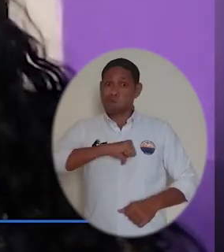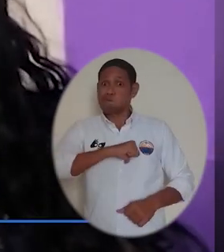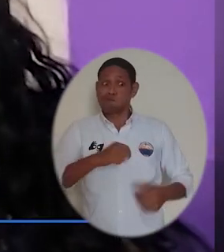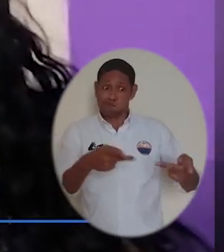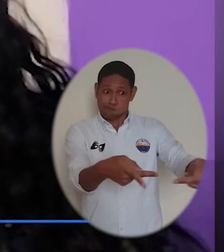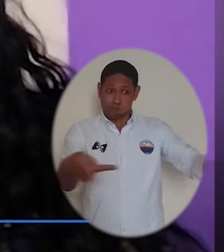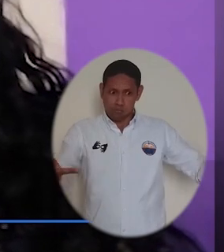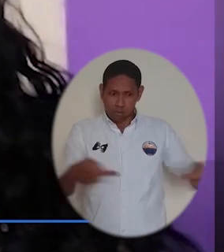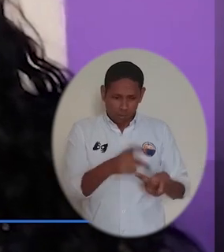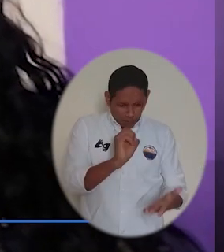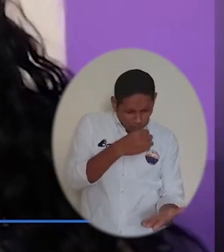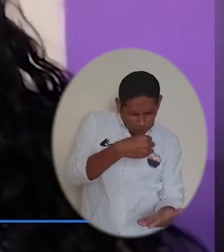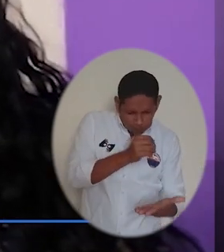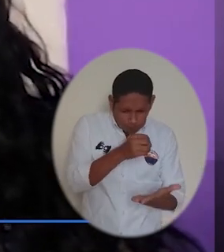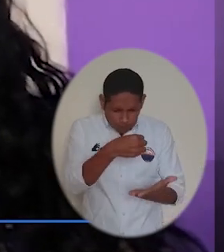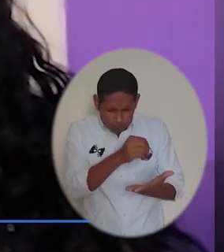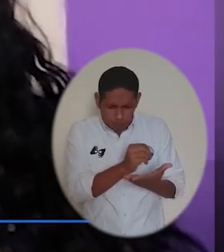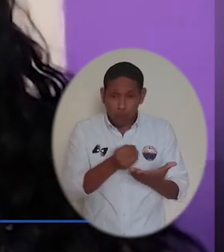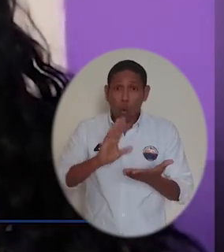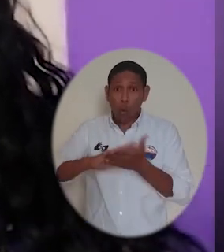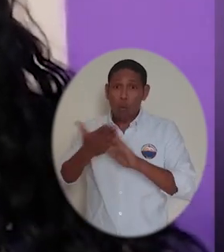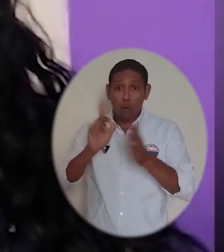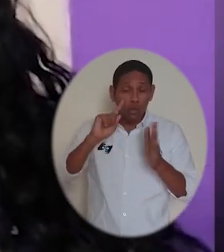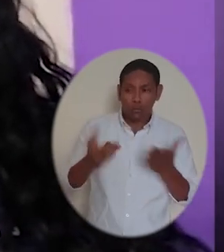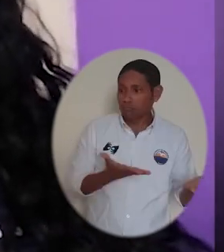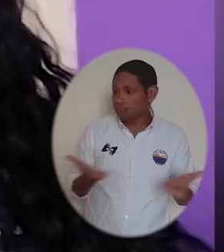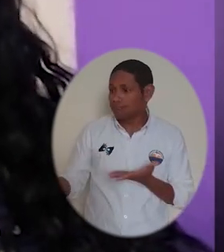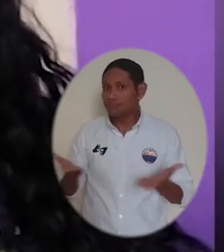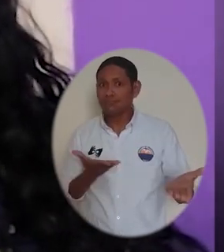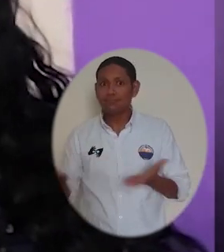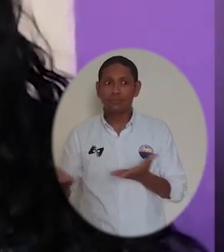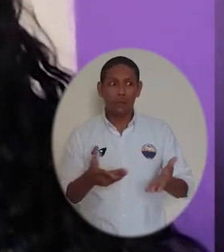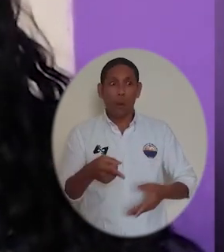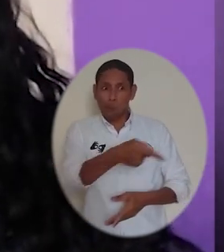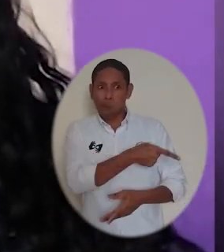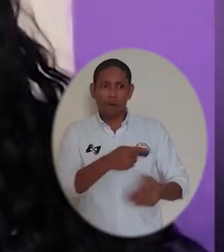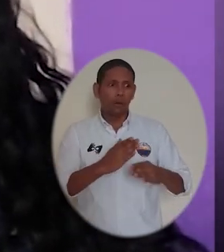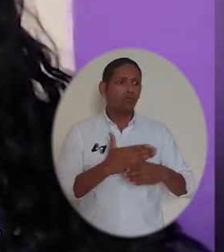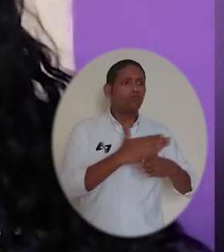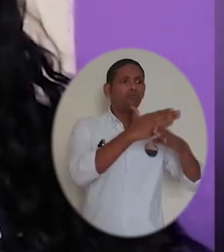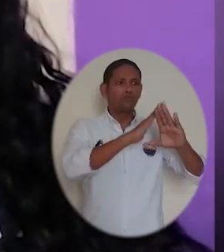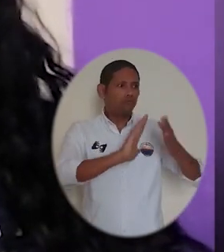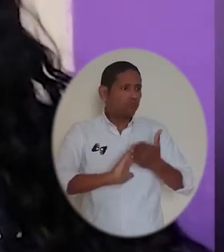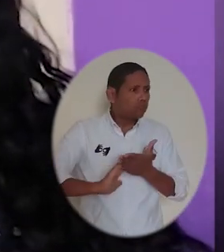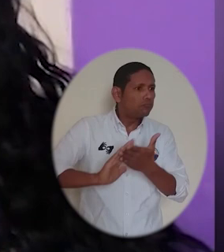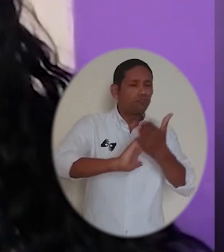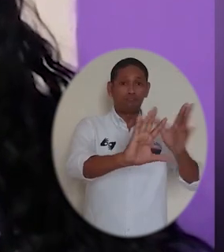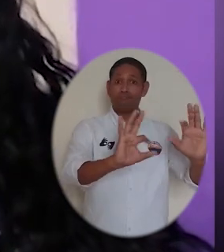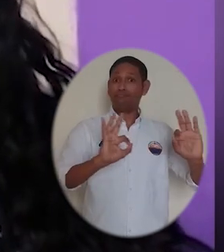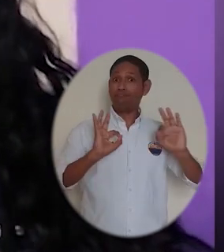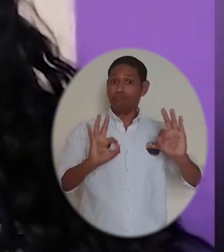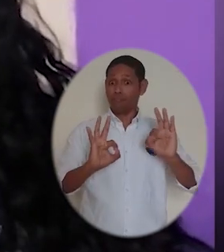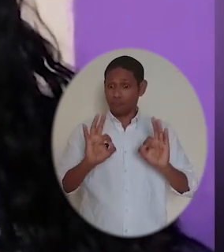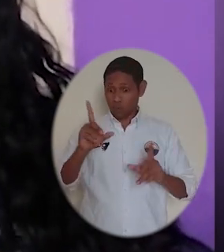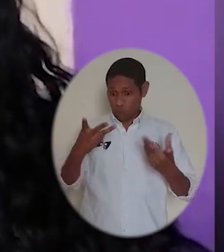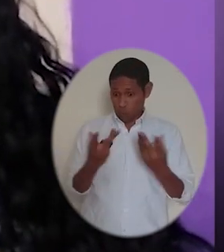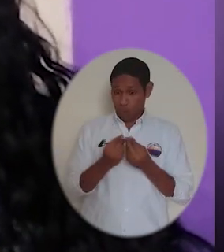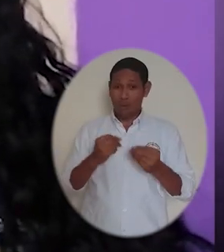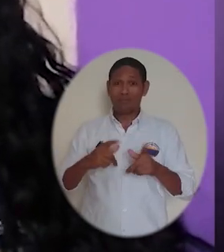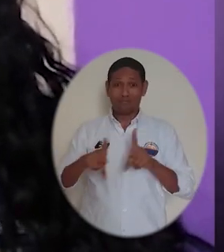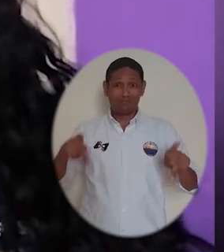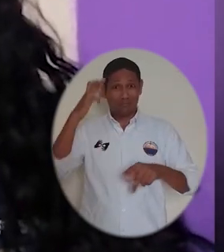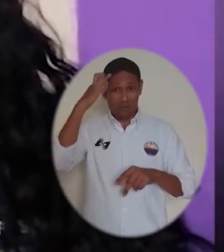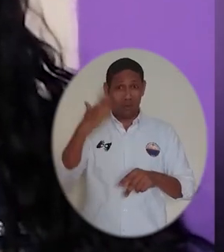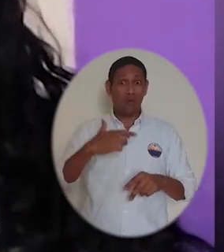hoy contamos con un laboratorio de biología molecular al servicio de la comunidad, con una infraestructura y equipos